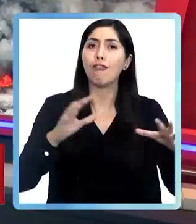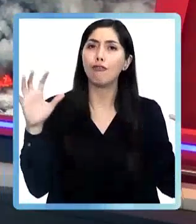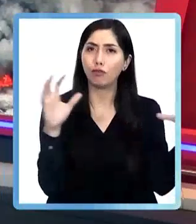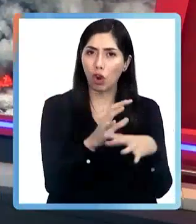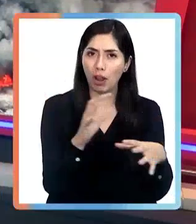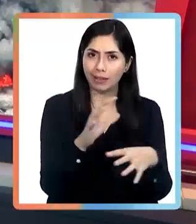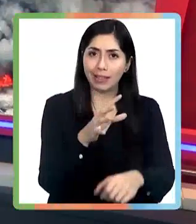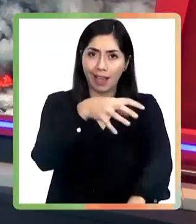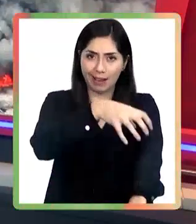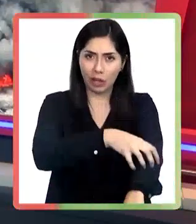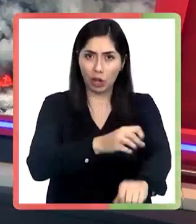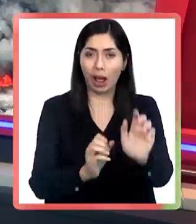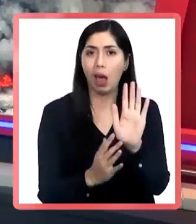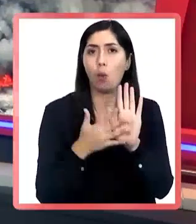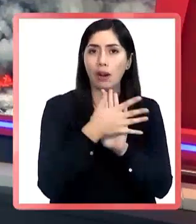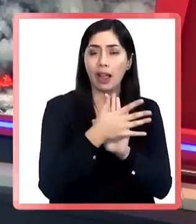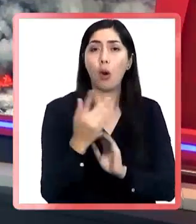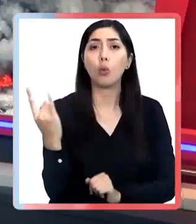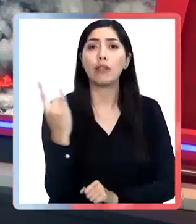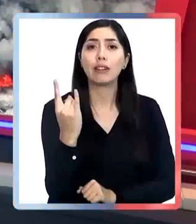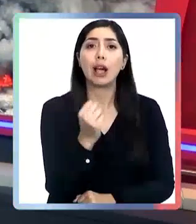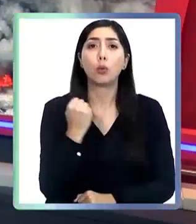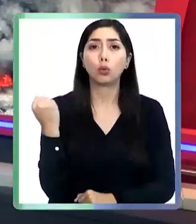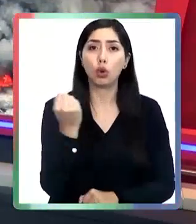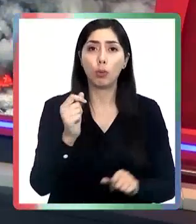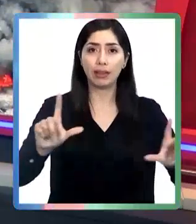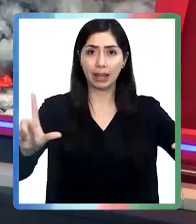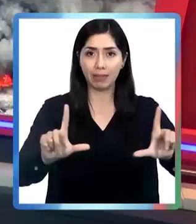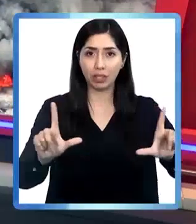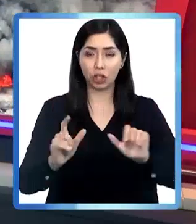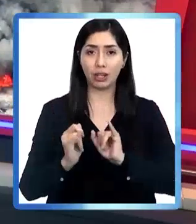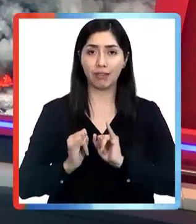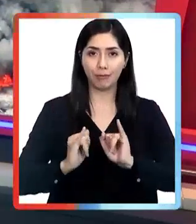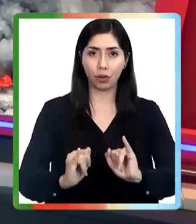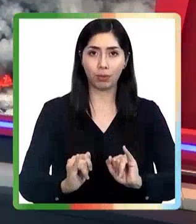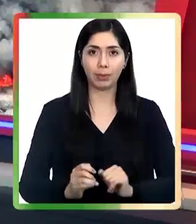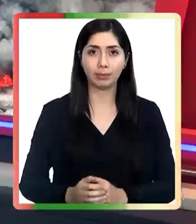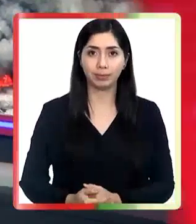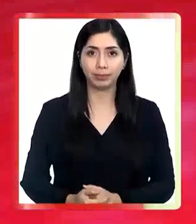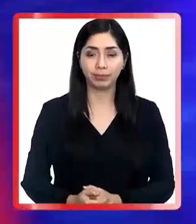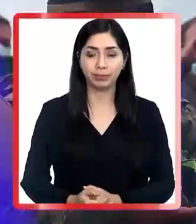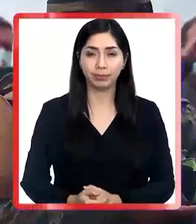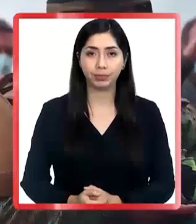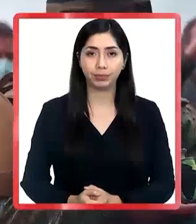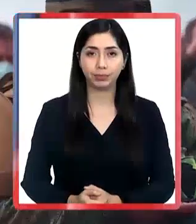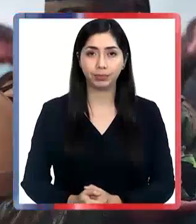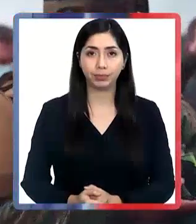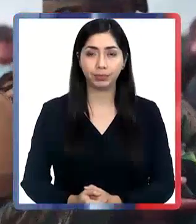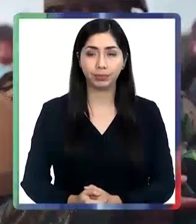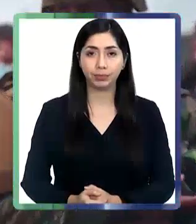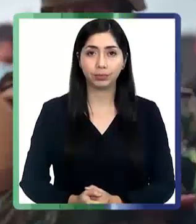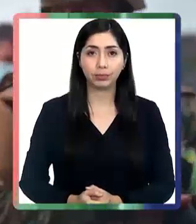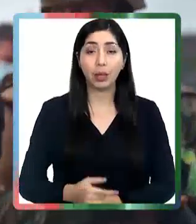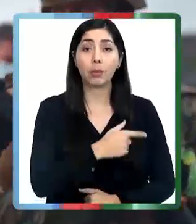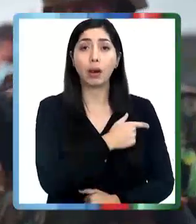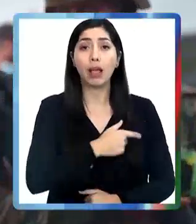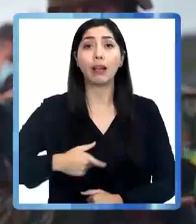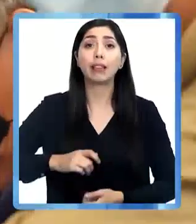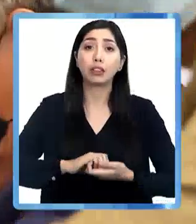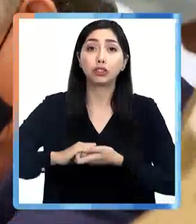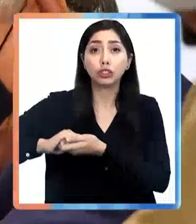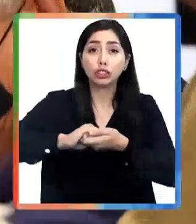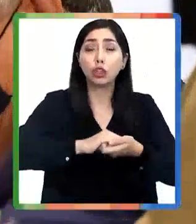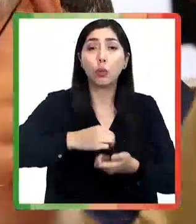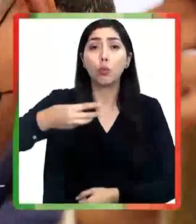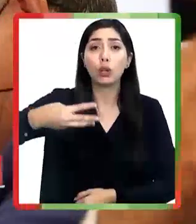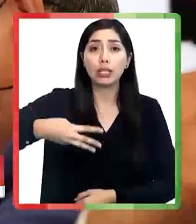violencia en la región. Universidad Autónoma Televisión con el informe. El presidente de la Asociación de